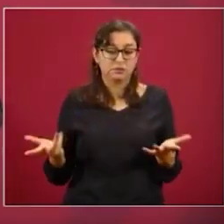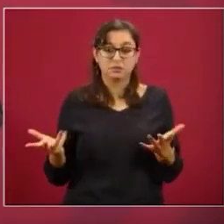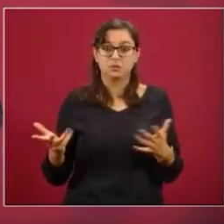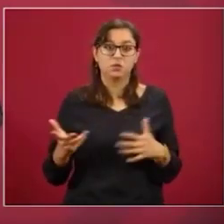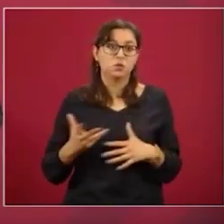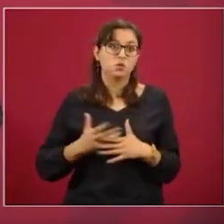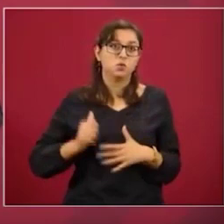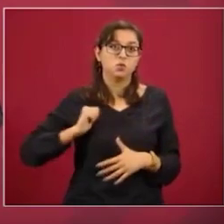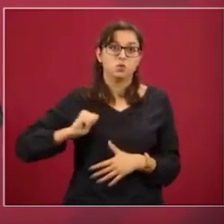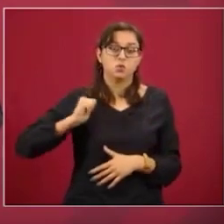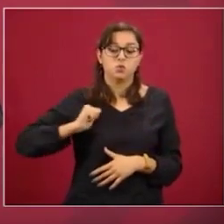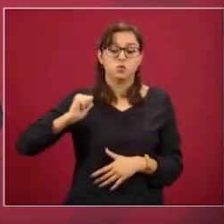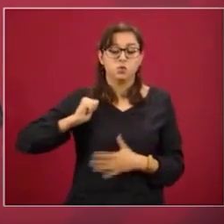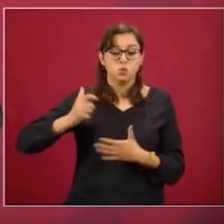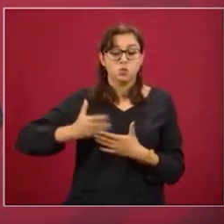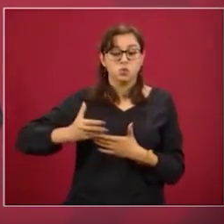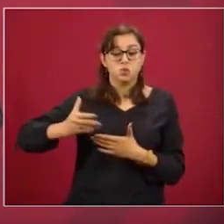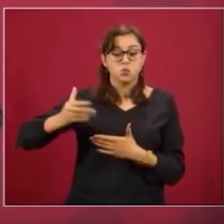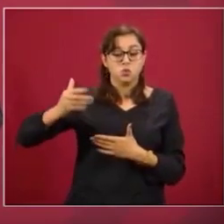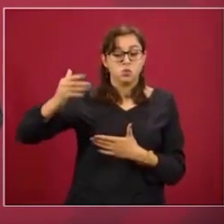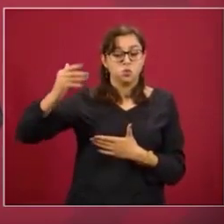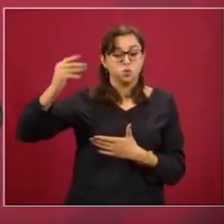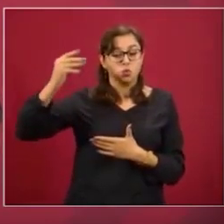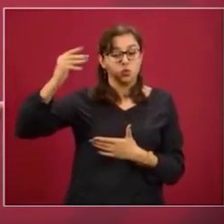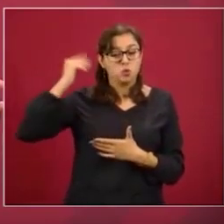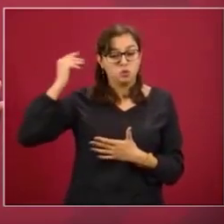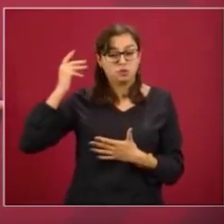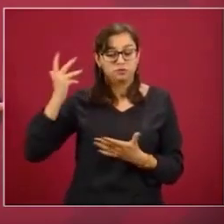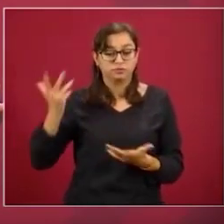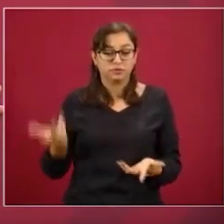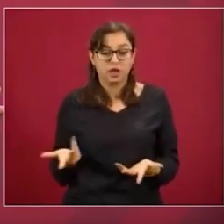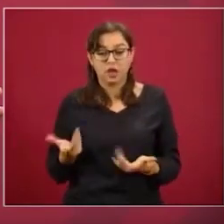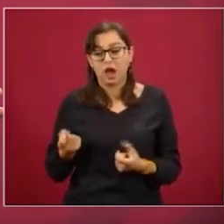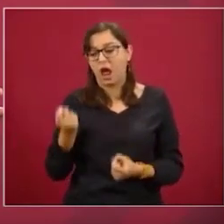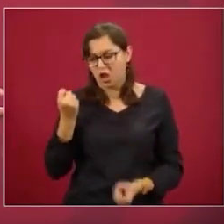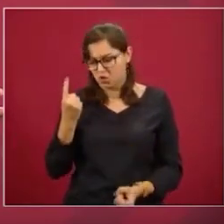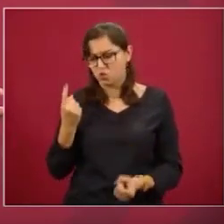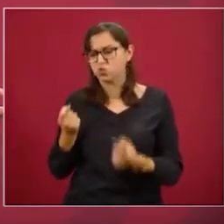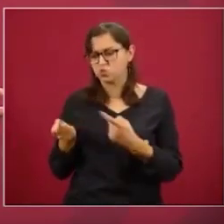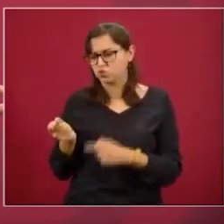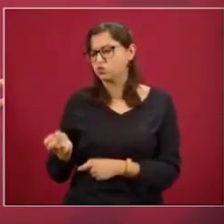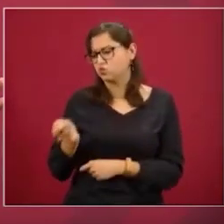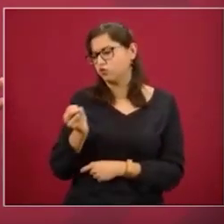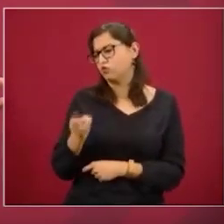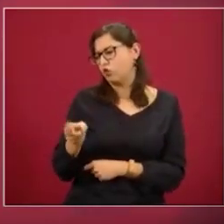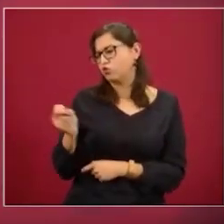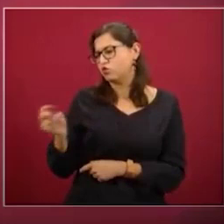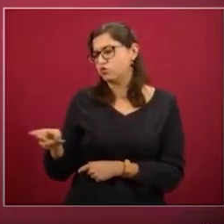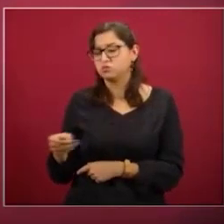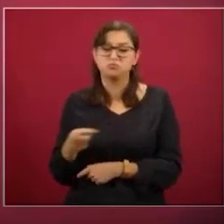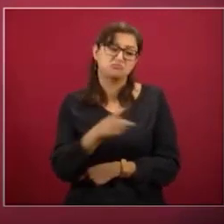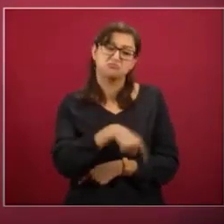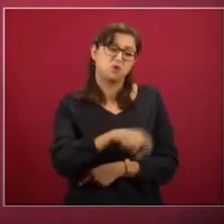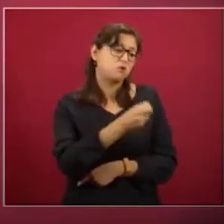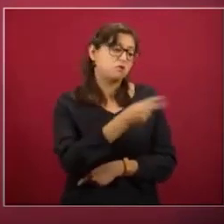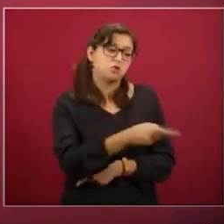a unos son afortunados y a otros les va mal.